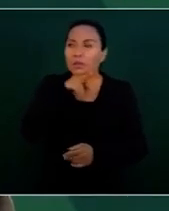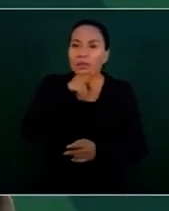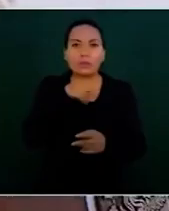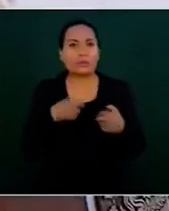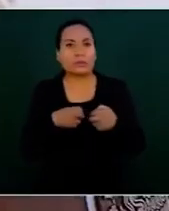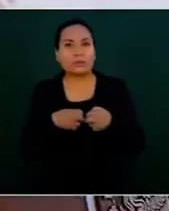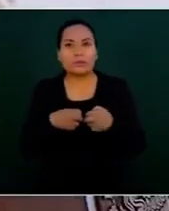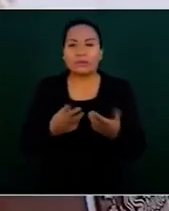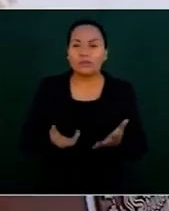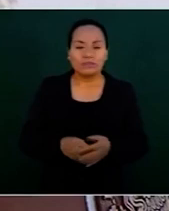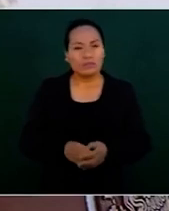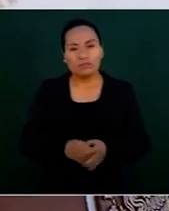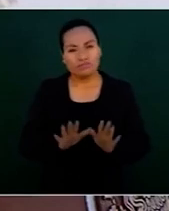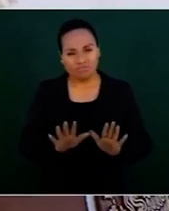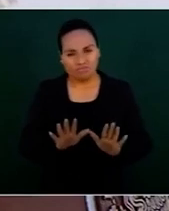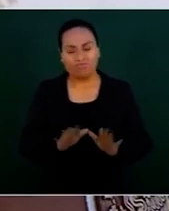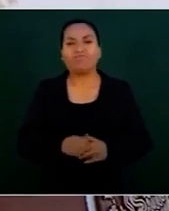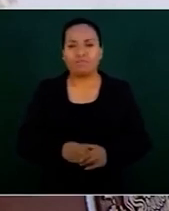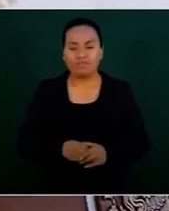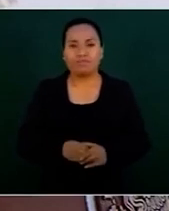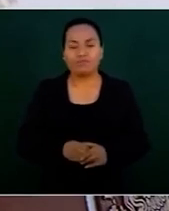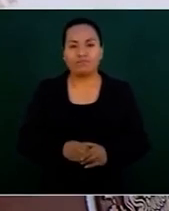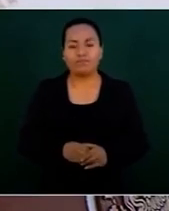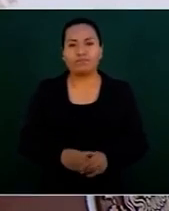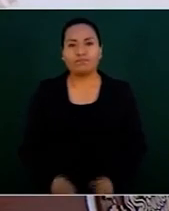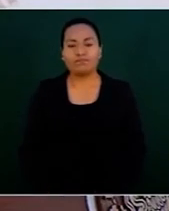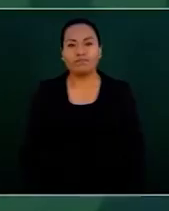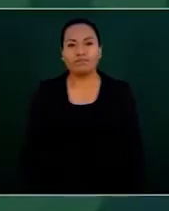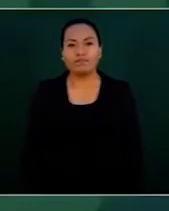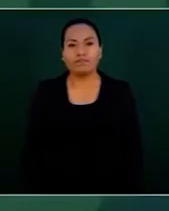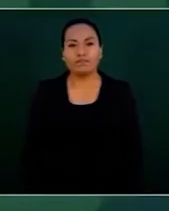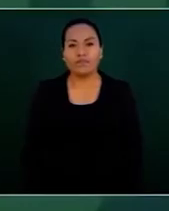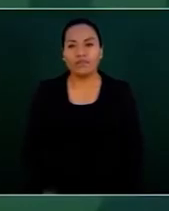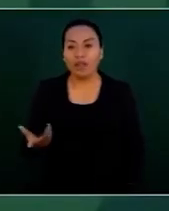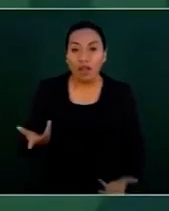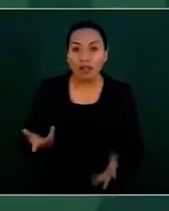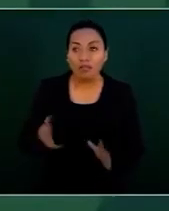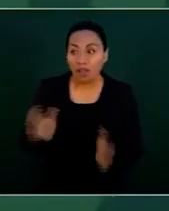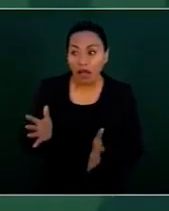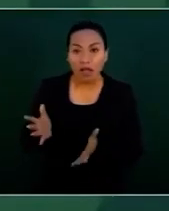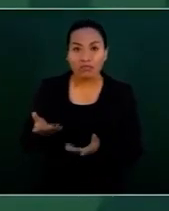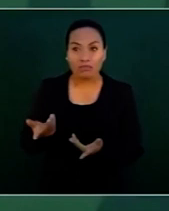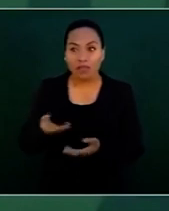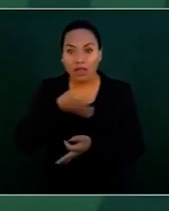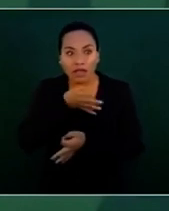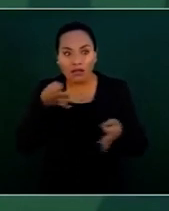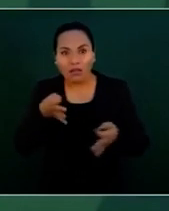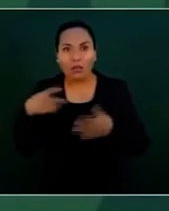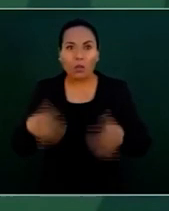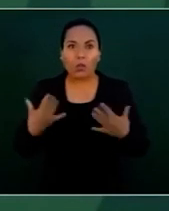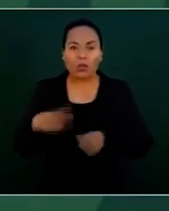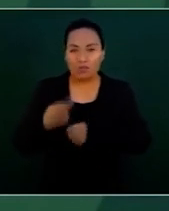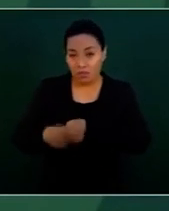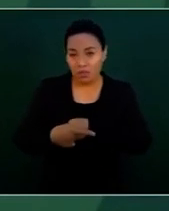no hay motivos de riesgo, de